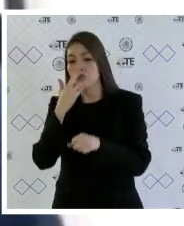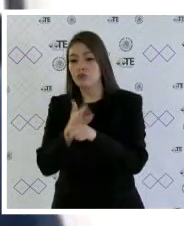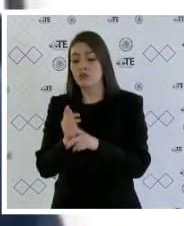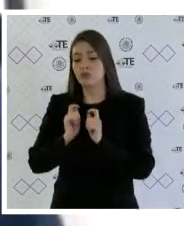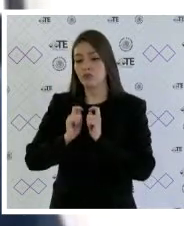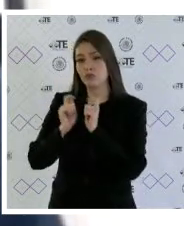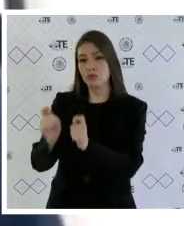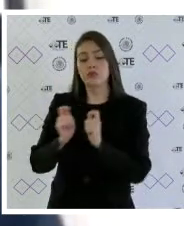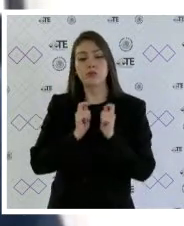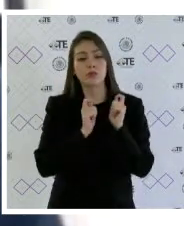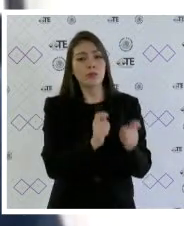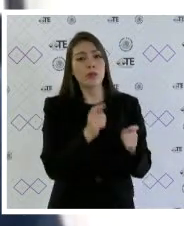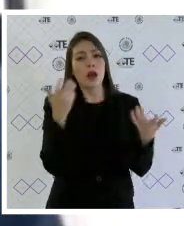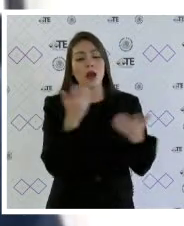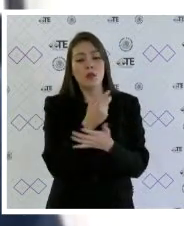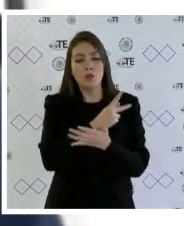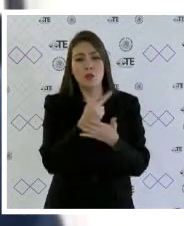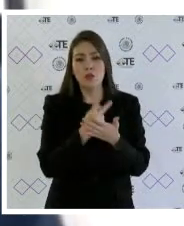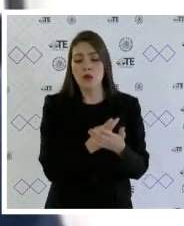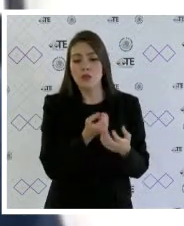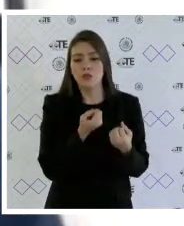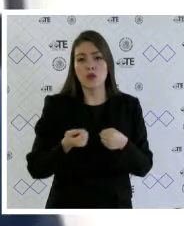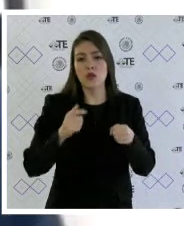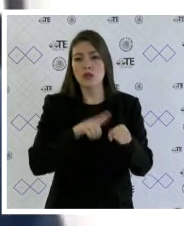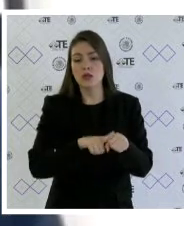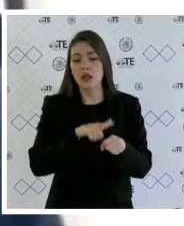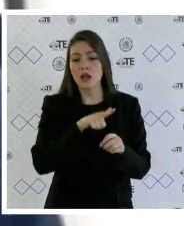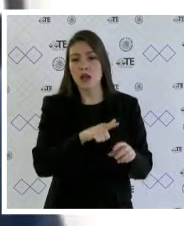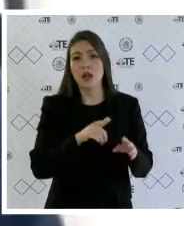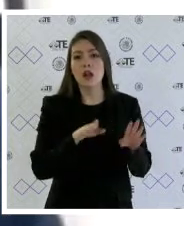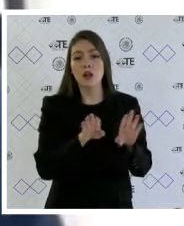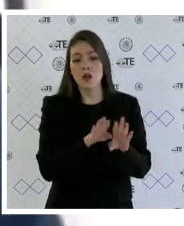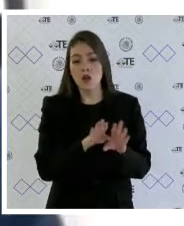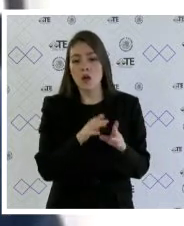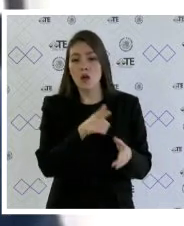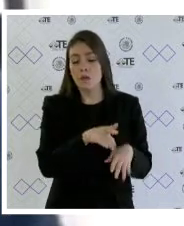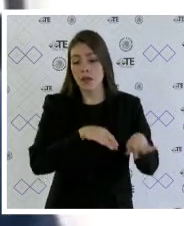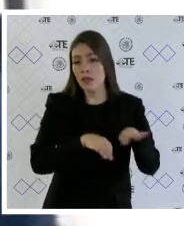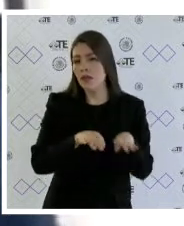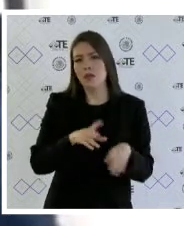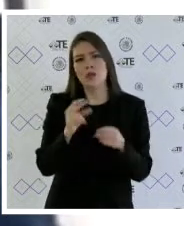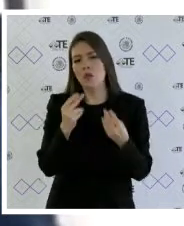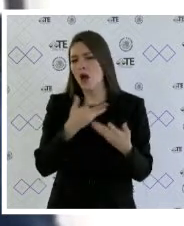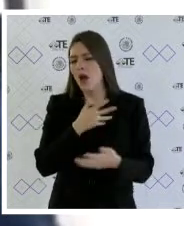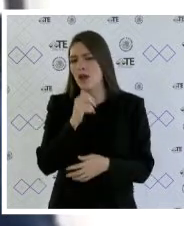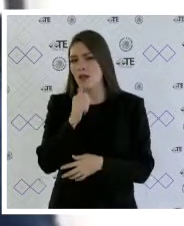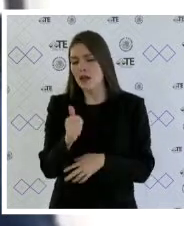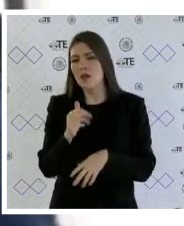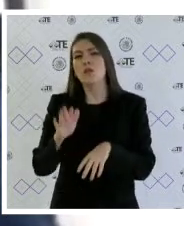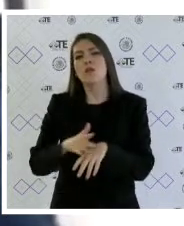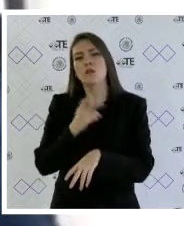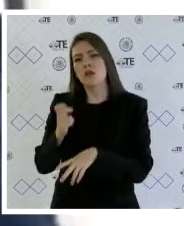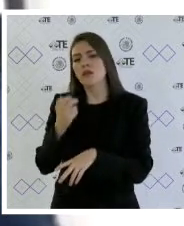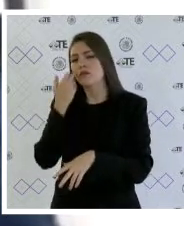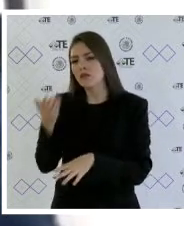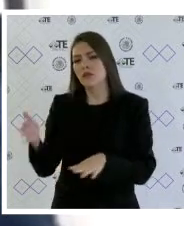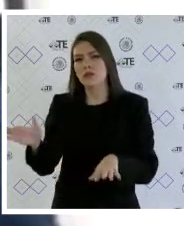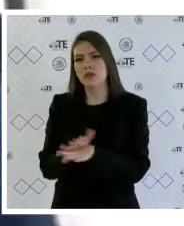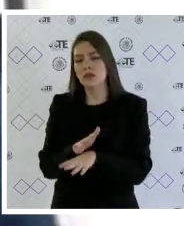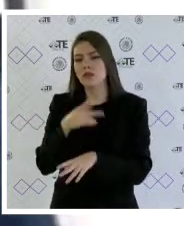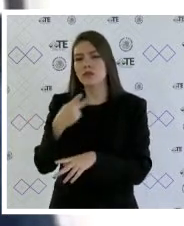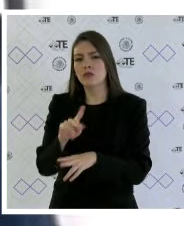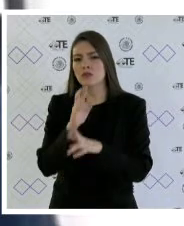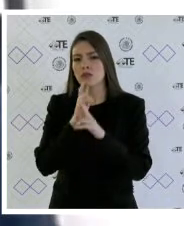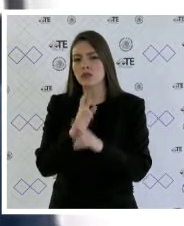manejo de programas sociales, de ahí que no se actualiza el supuesto de inegilidad que se hace valer. En consecuencia, se propone confirmar la